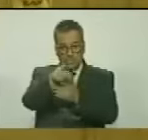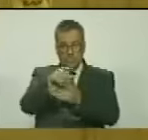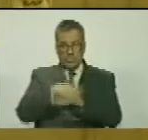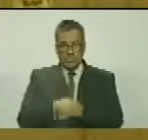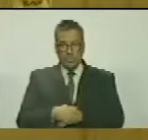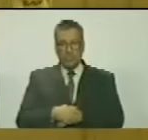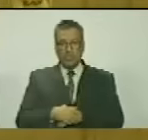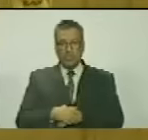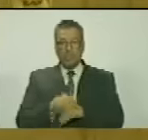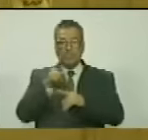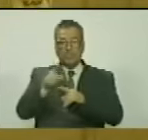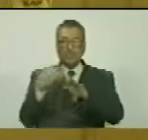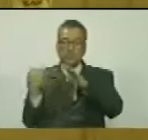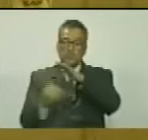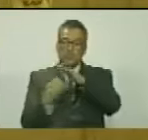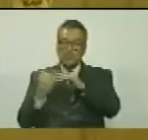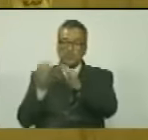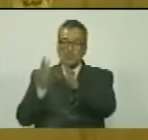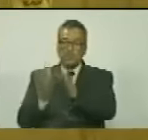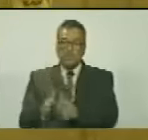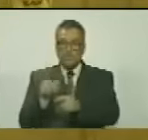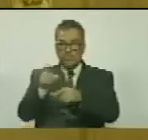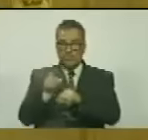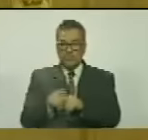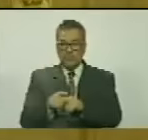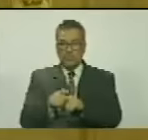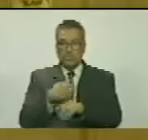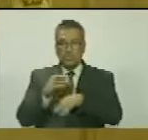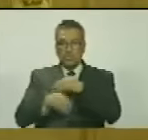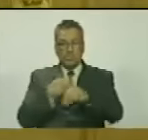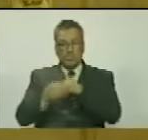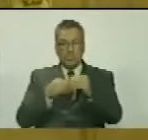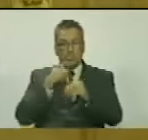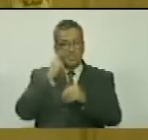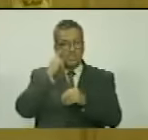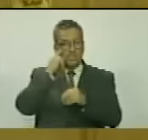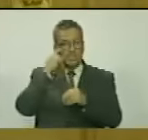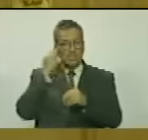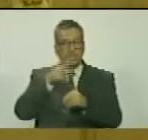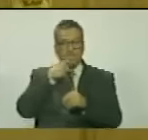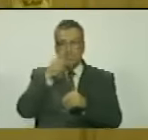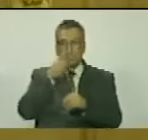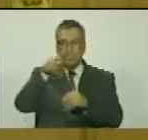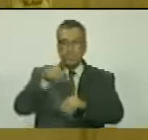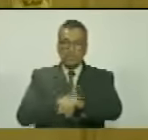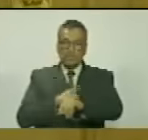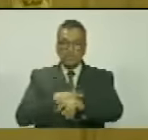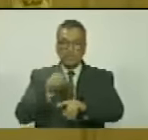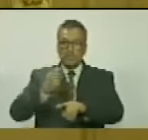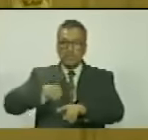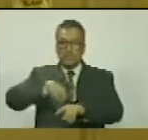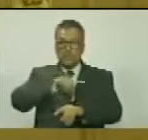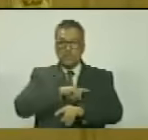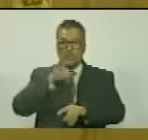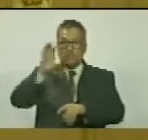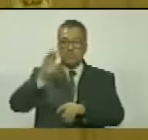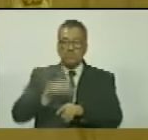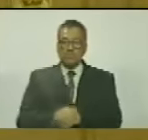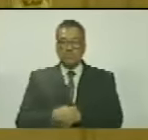institucionalmente en la gestión política que actualmente lleva nuestro país,